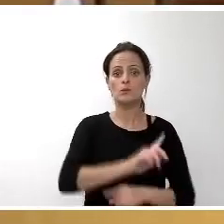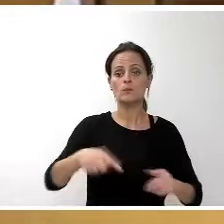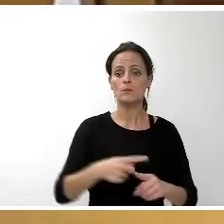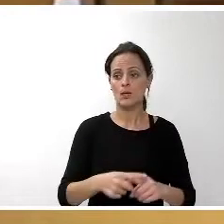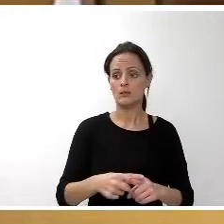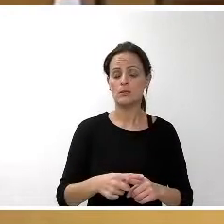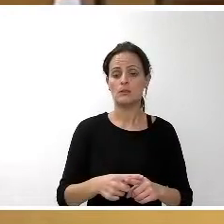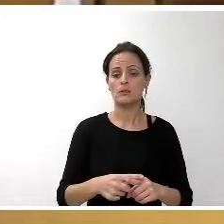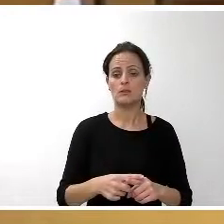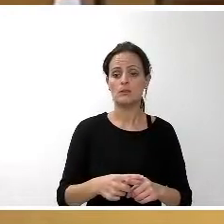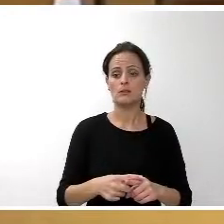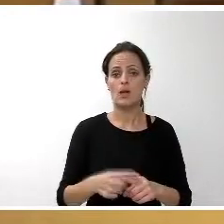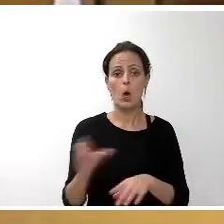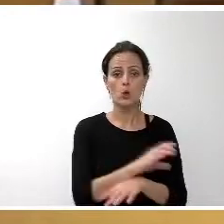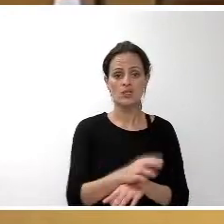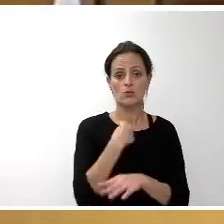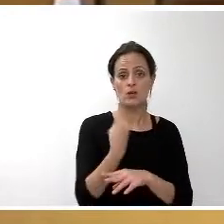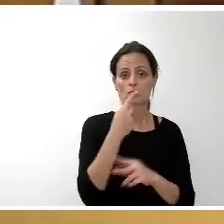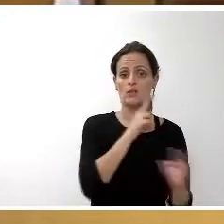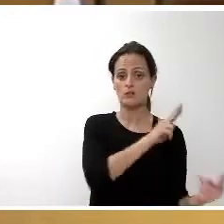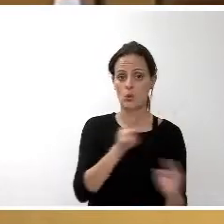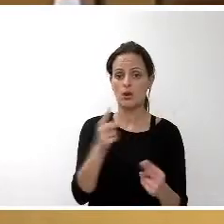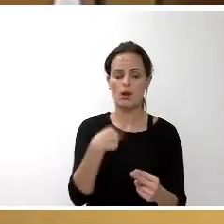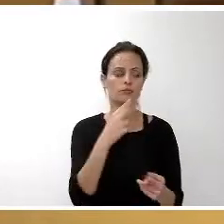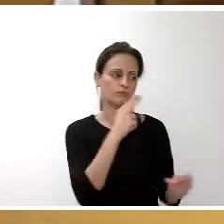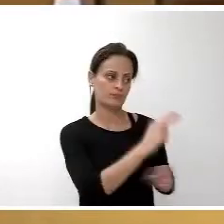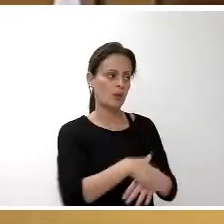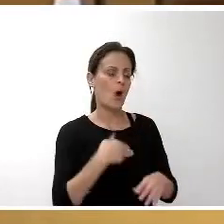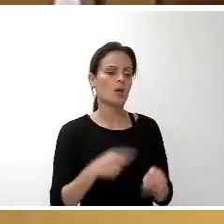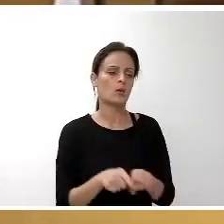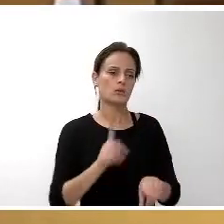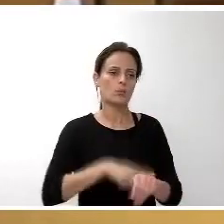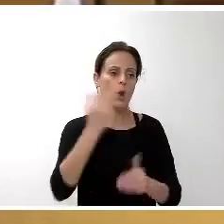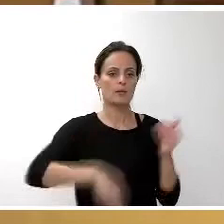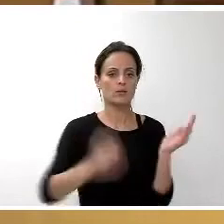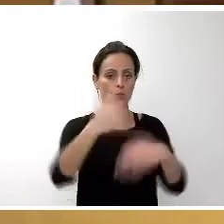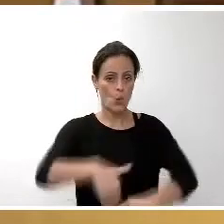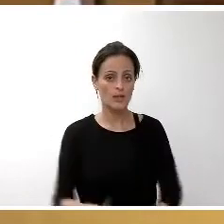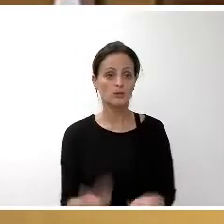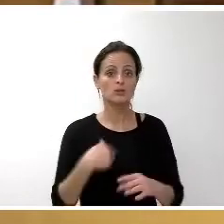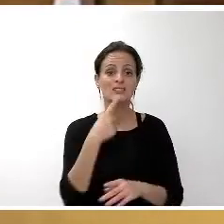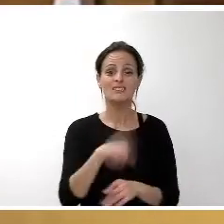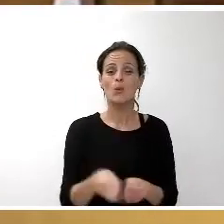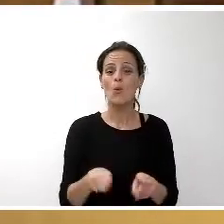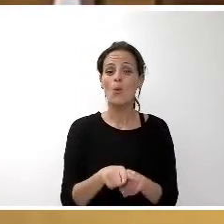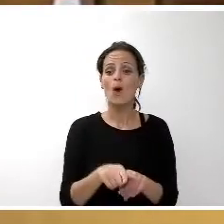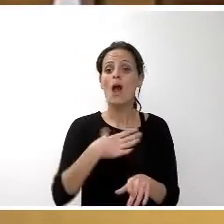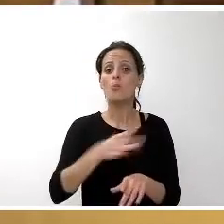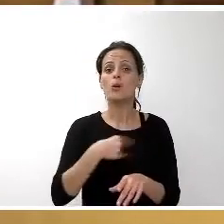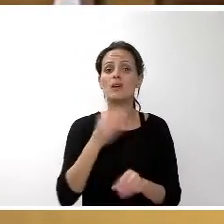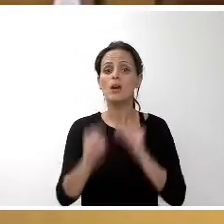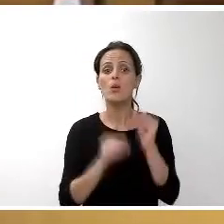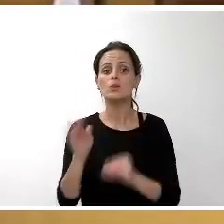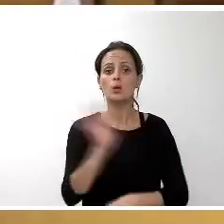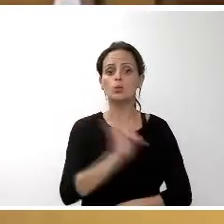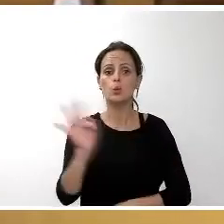consejeros portavoces sin límite de tiempo y que se establecen tres turnos de intervención por parte de los grupos